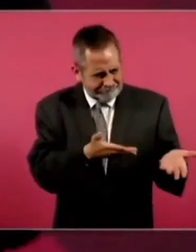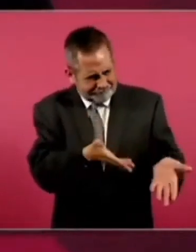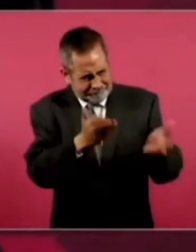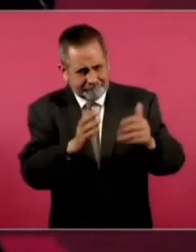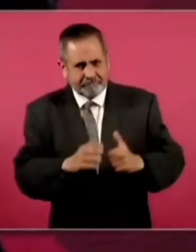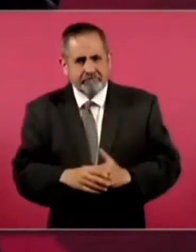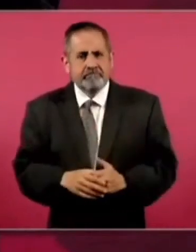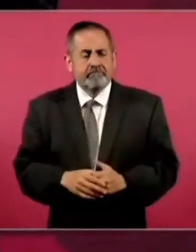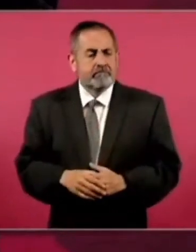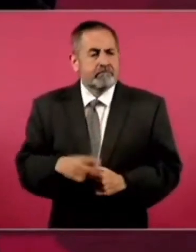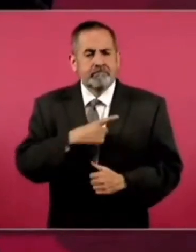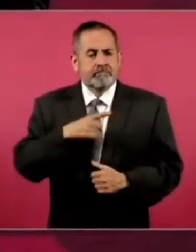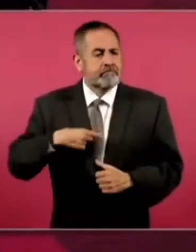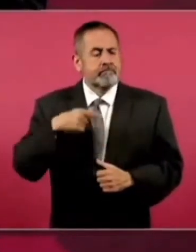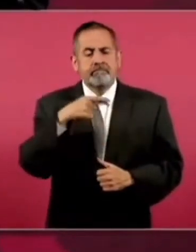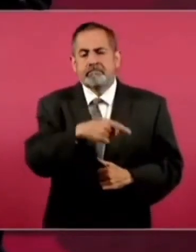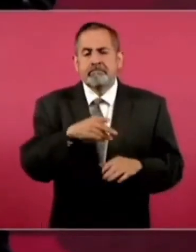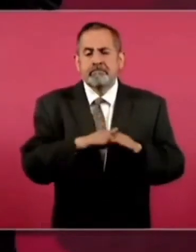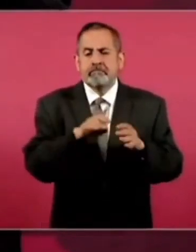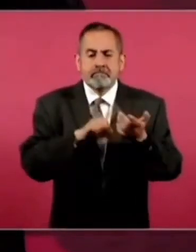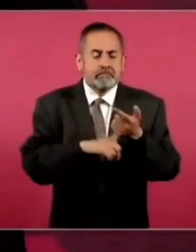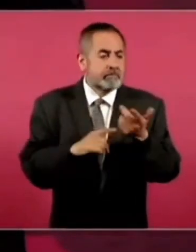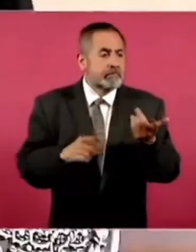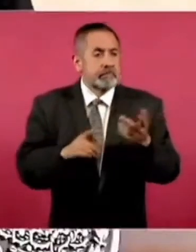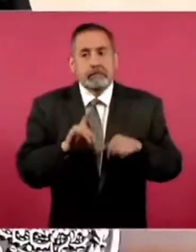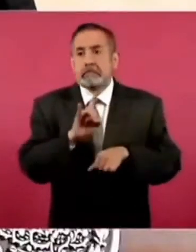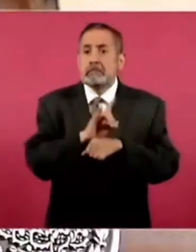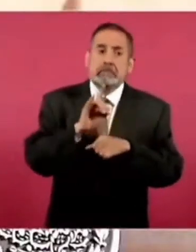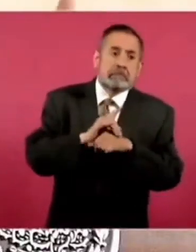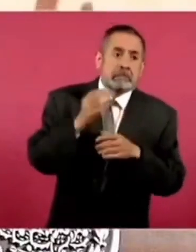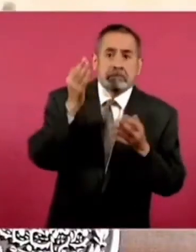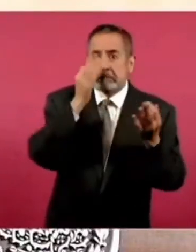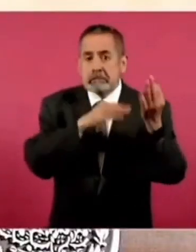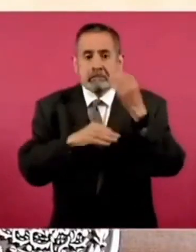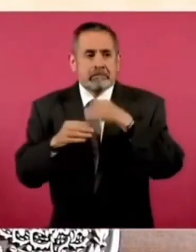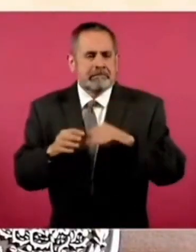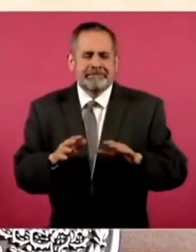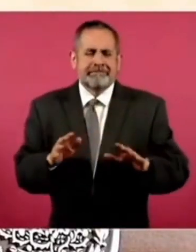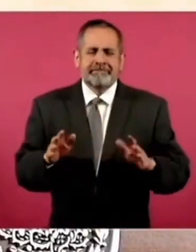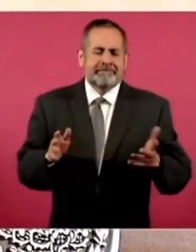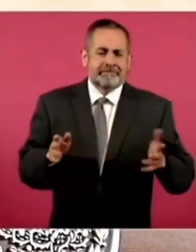Y que también. Dejen de estar actuando de manera facciosa.